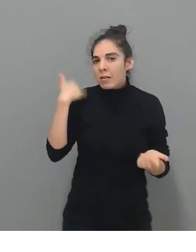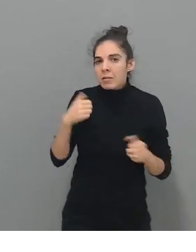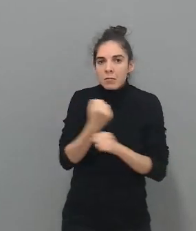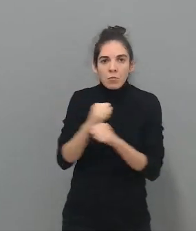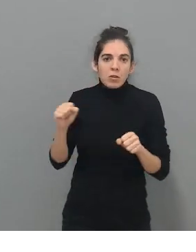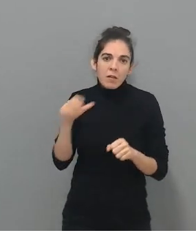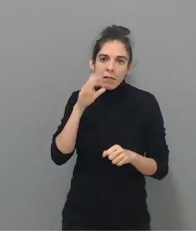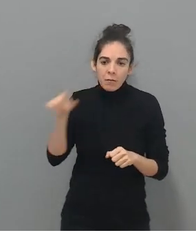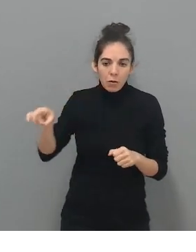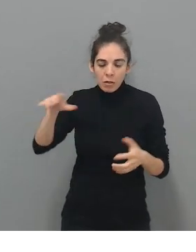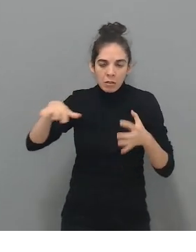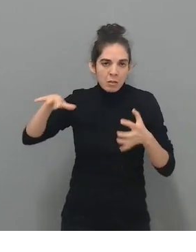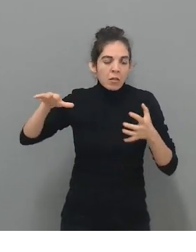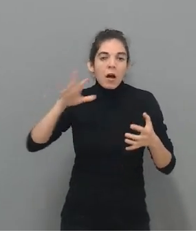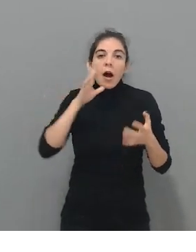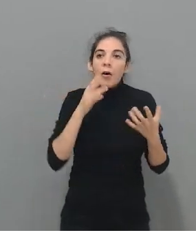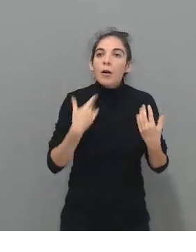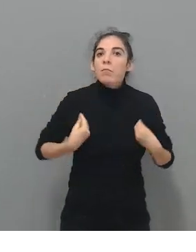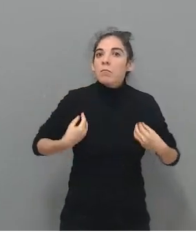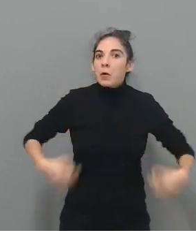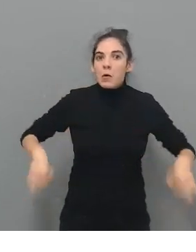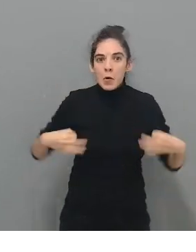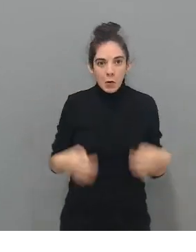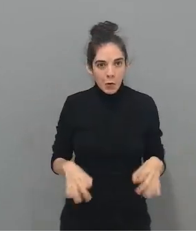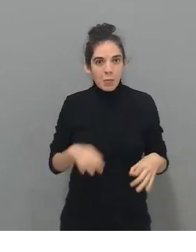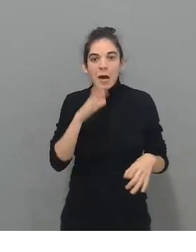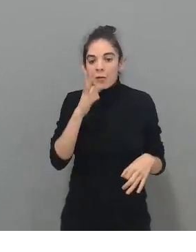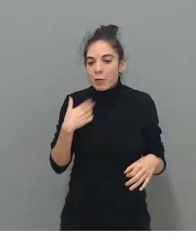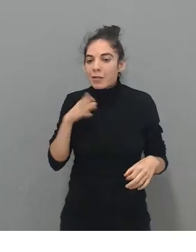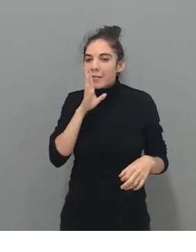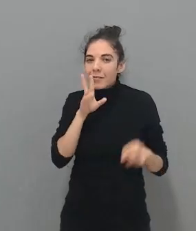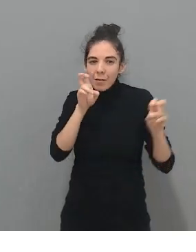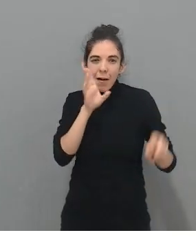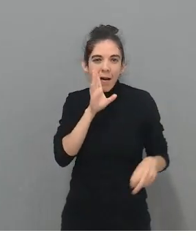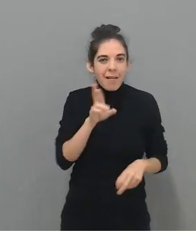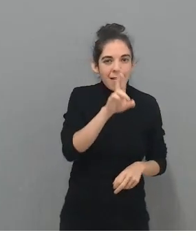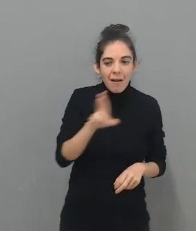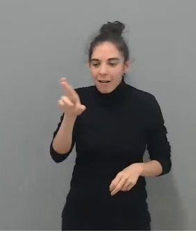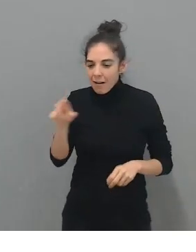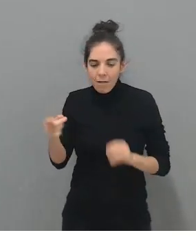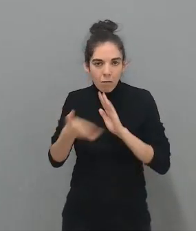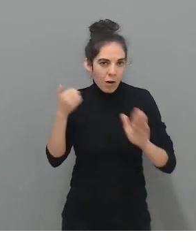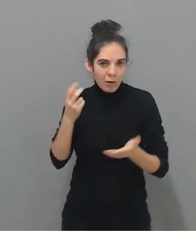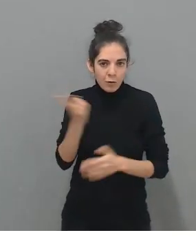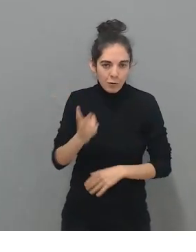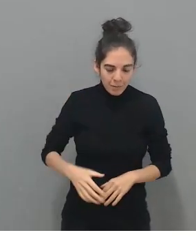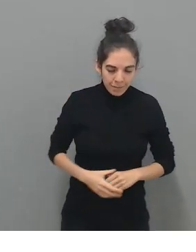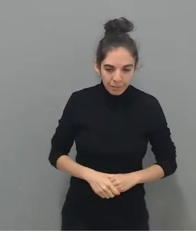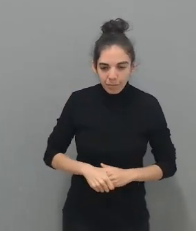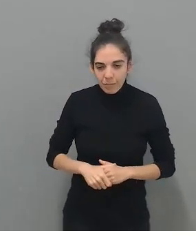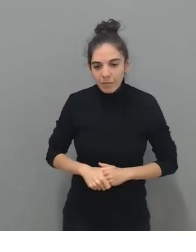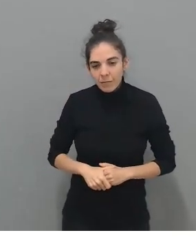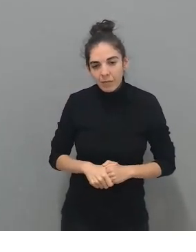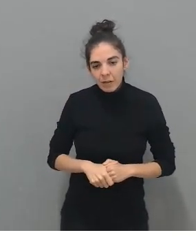tienen una vida normalizada gracias a la que han desaparecido las ecolalias y las estereotipias. A mí una frase fundamental